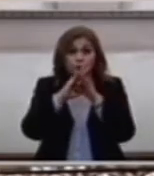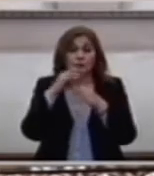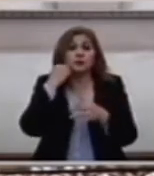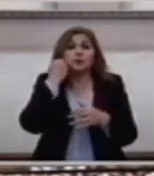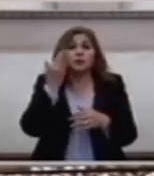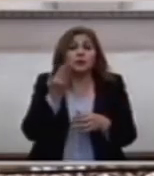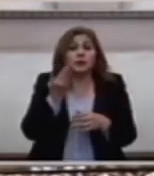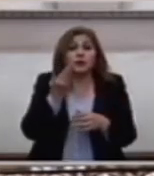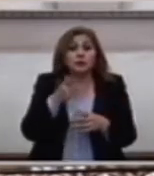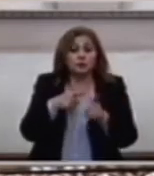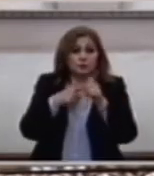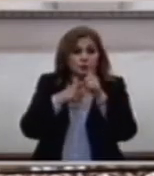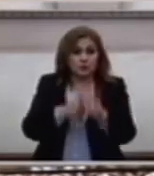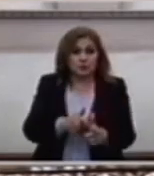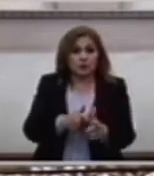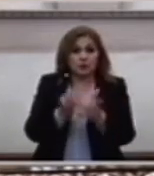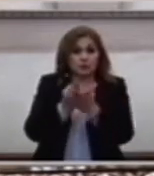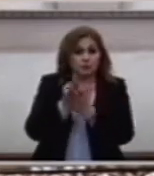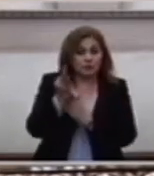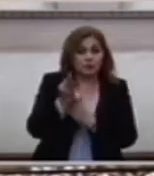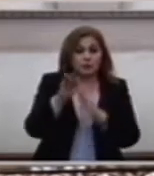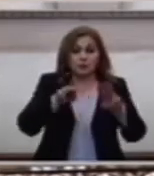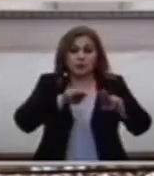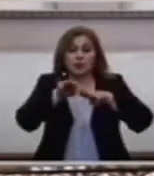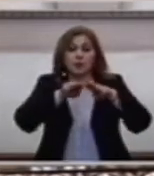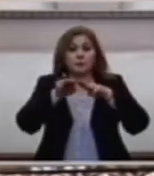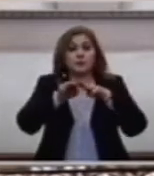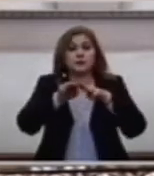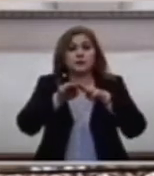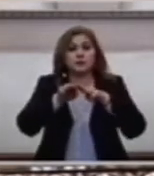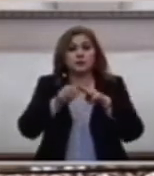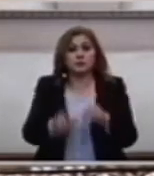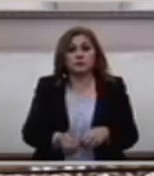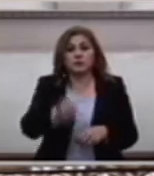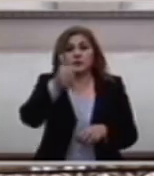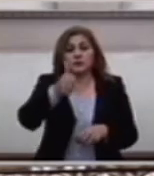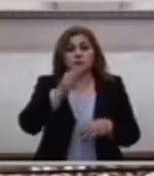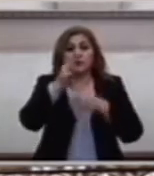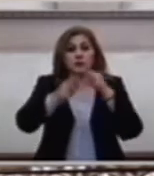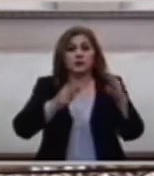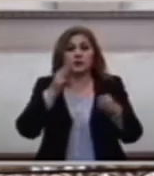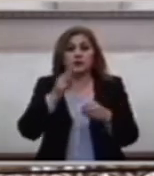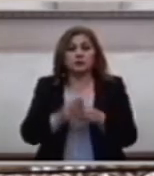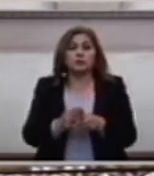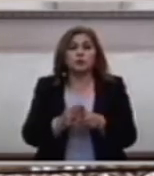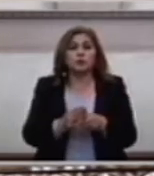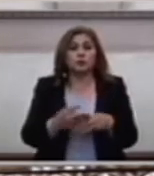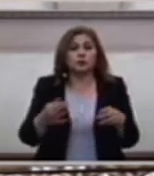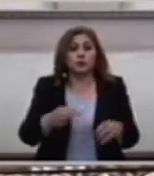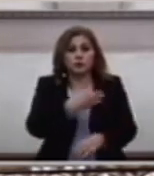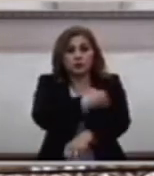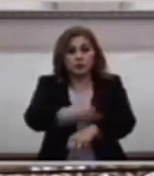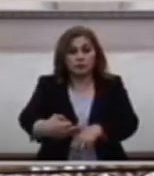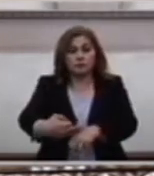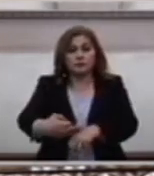Adelante La Misión Esencial Del Mundo Y De La Familia